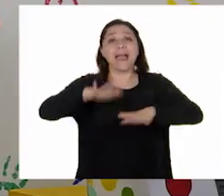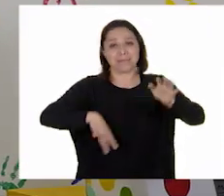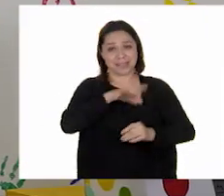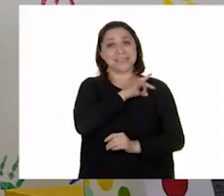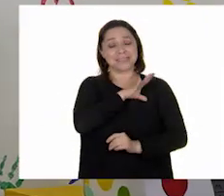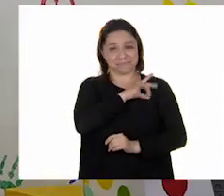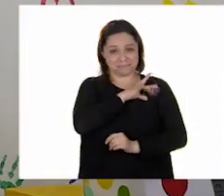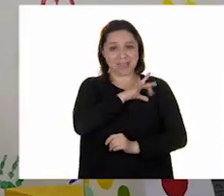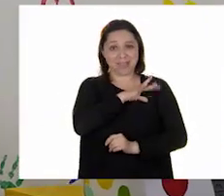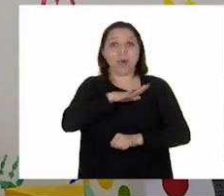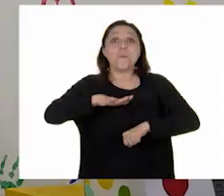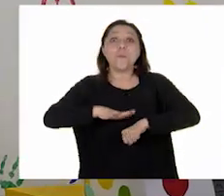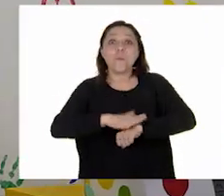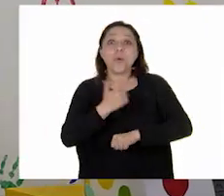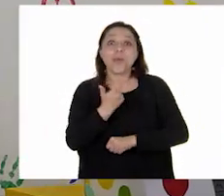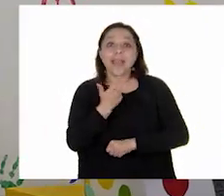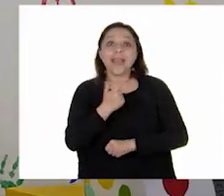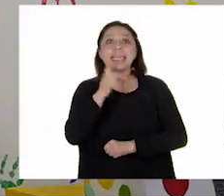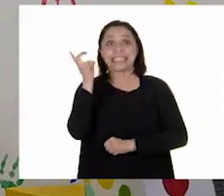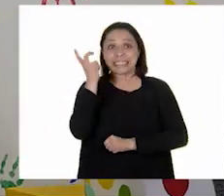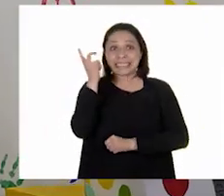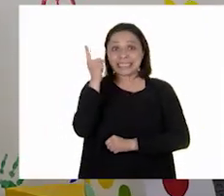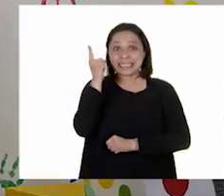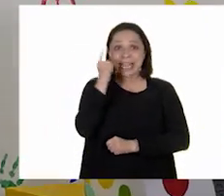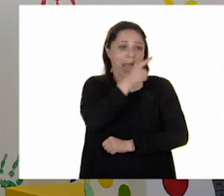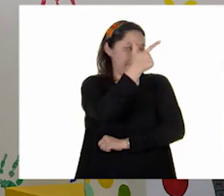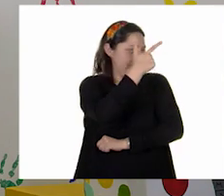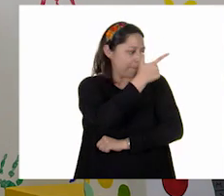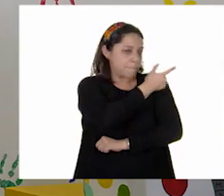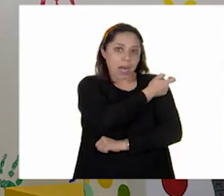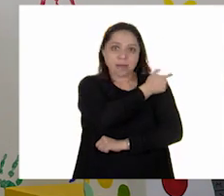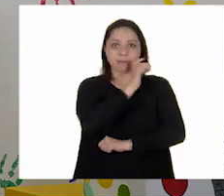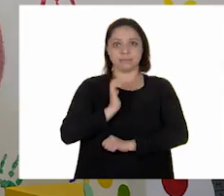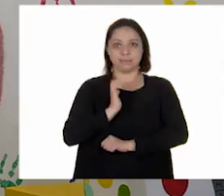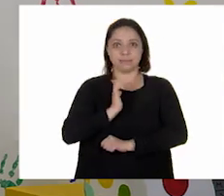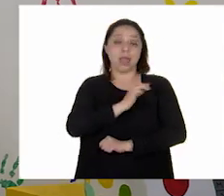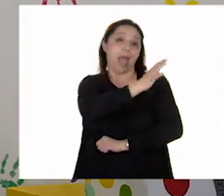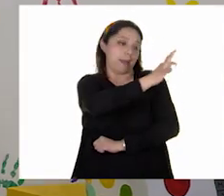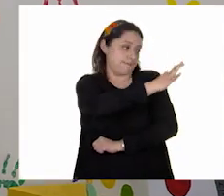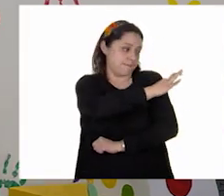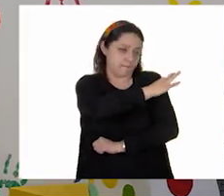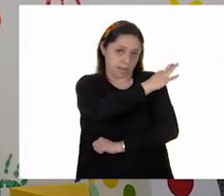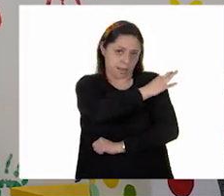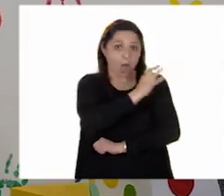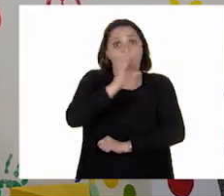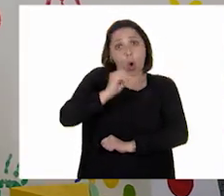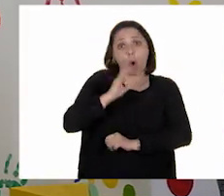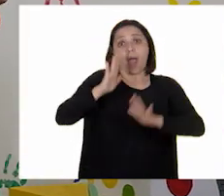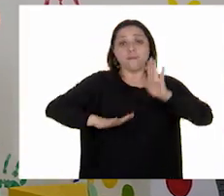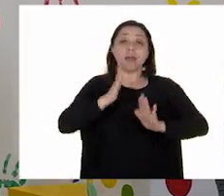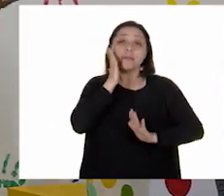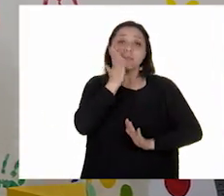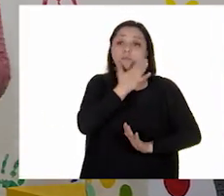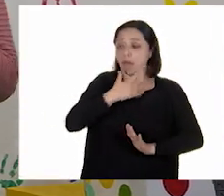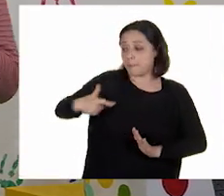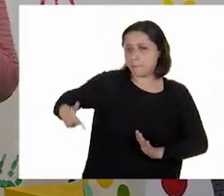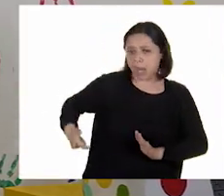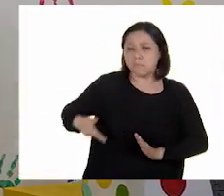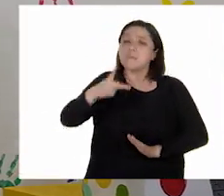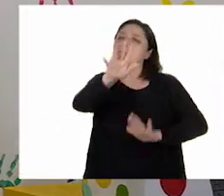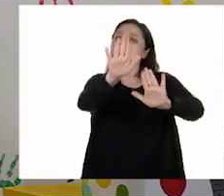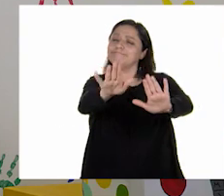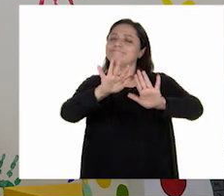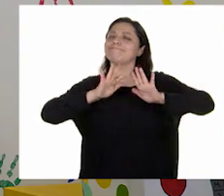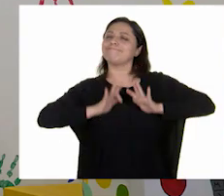aplican a través de una inyección con una aguja, ya sea en el brazo o en las pompas. Pero tranquilas y tranquilos,